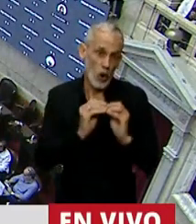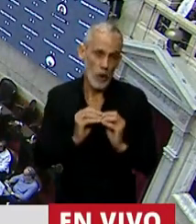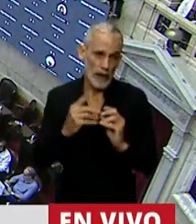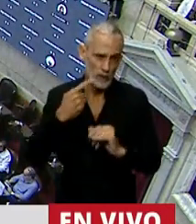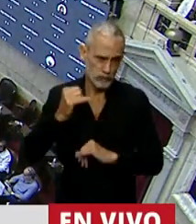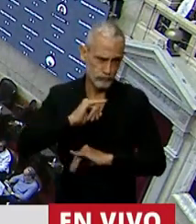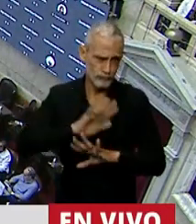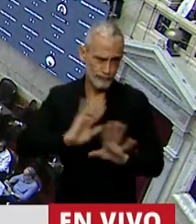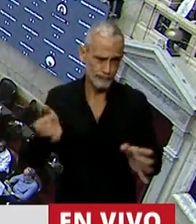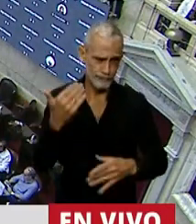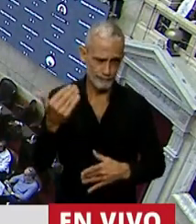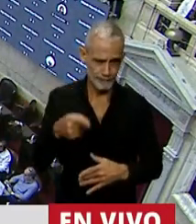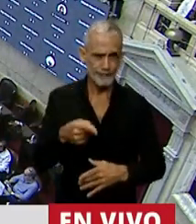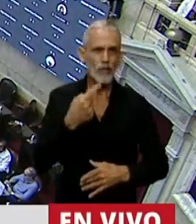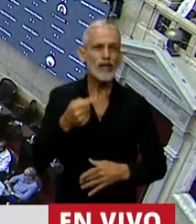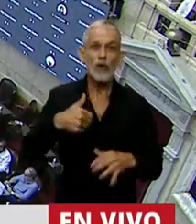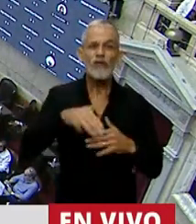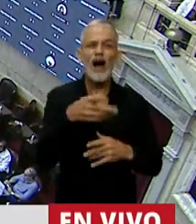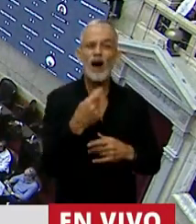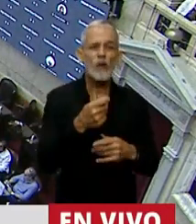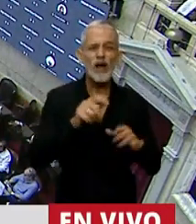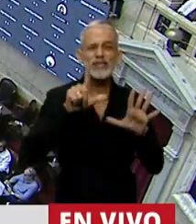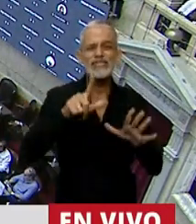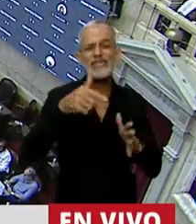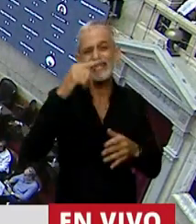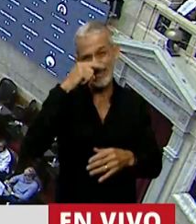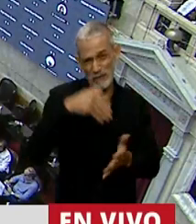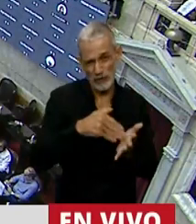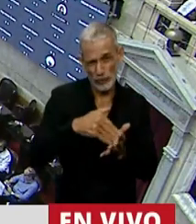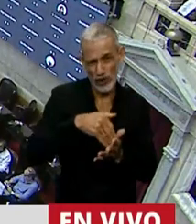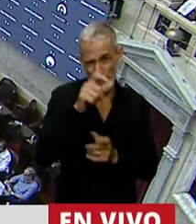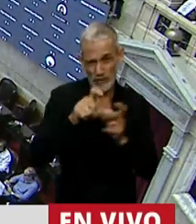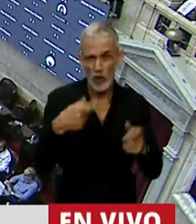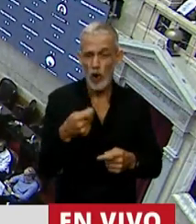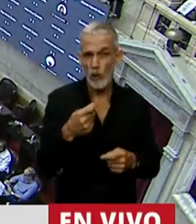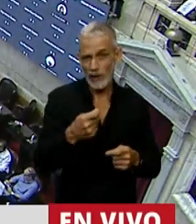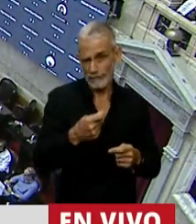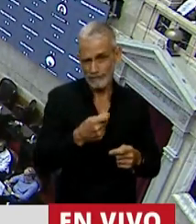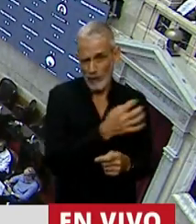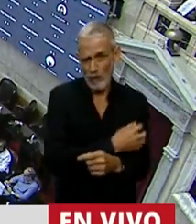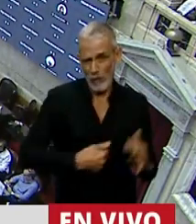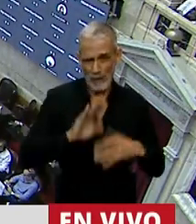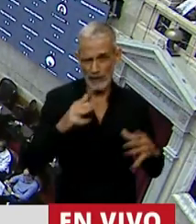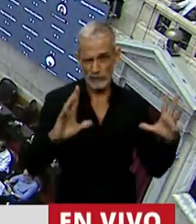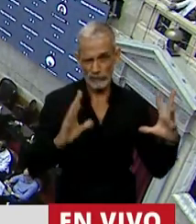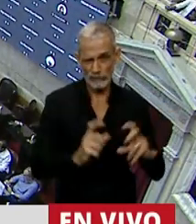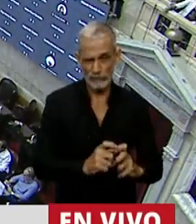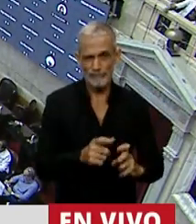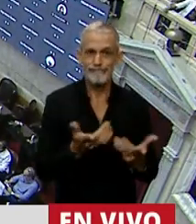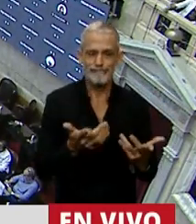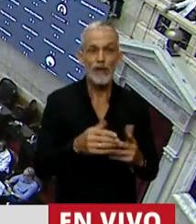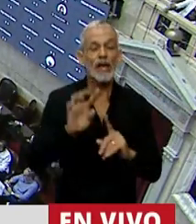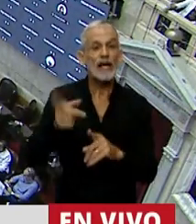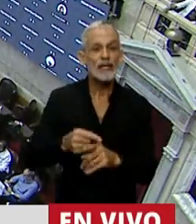lo dijeron. Esto va a empobrecer a 7 millones de jubilados. Y también se está tratando la enorme quita de